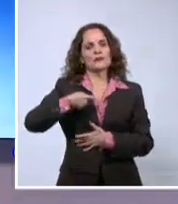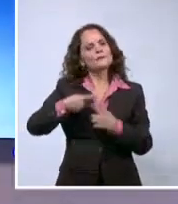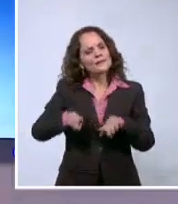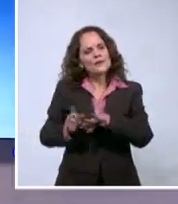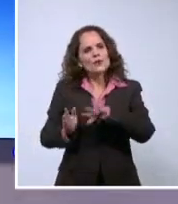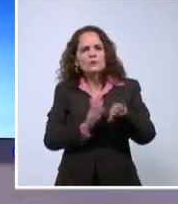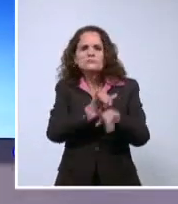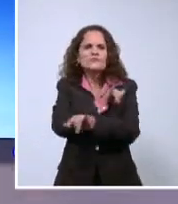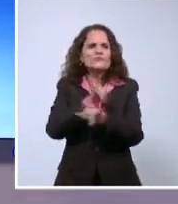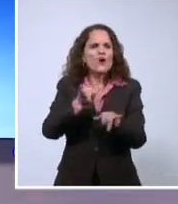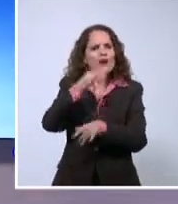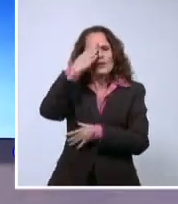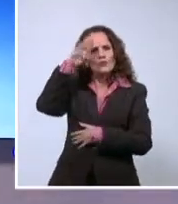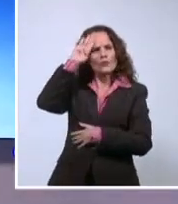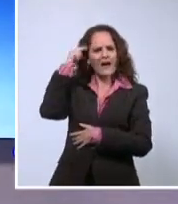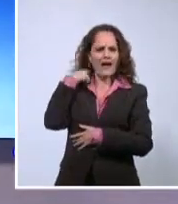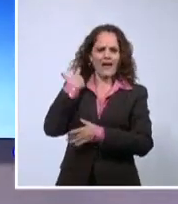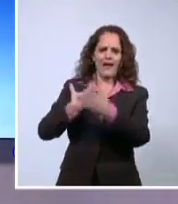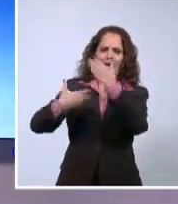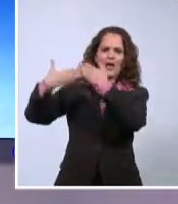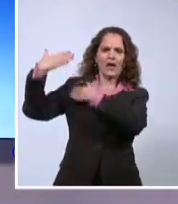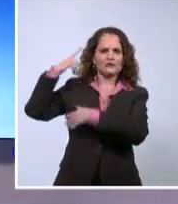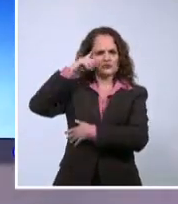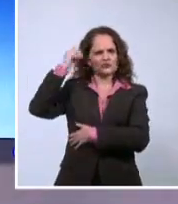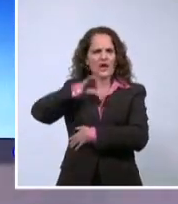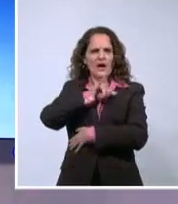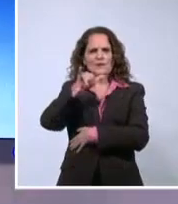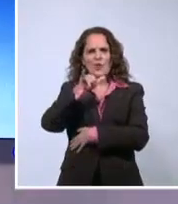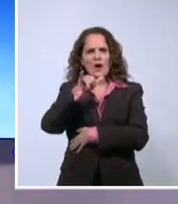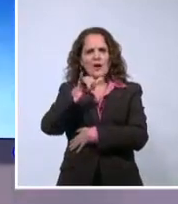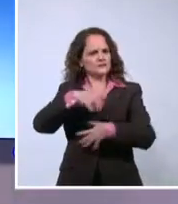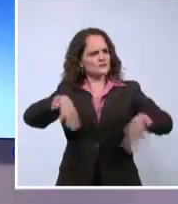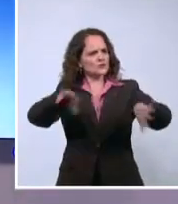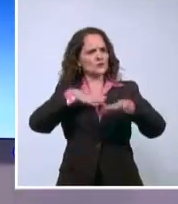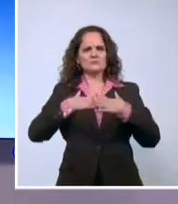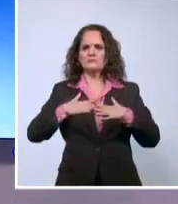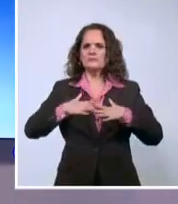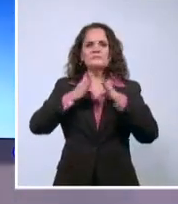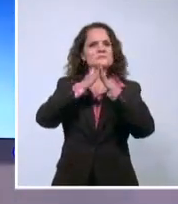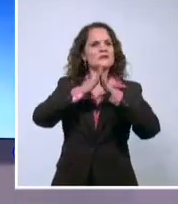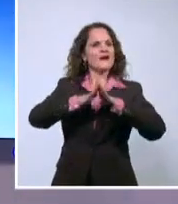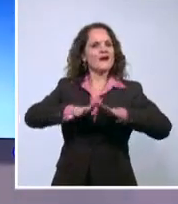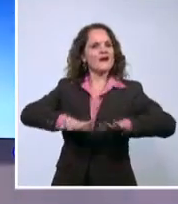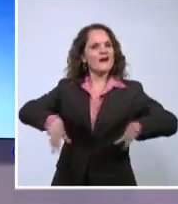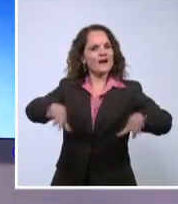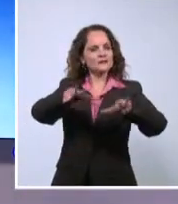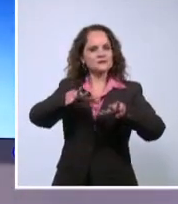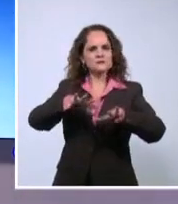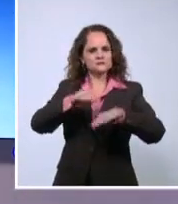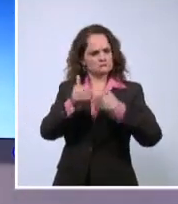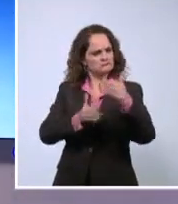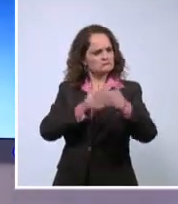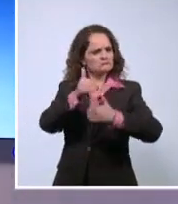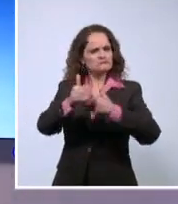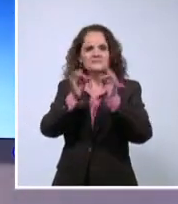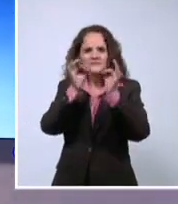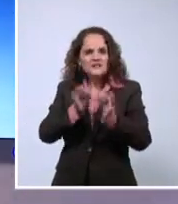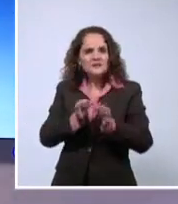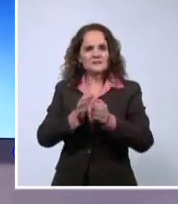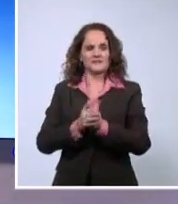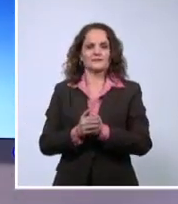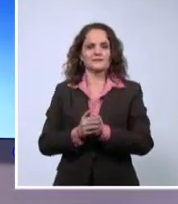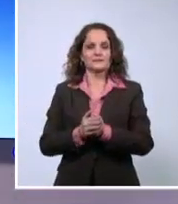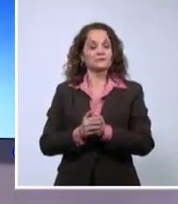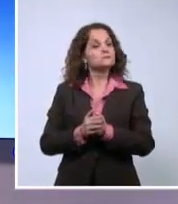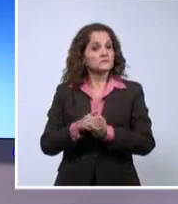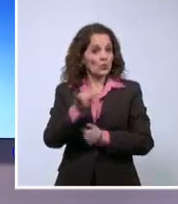que este país hace muchos años vive en un clima de paz y de seguridad como regla general. También es cierto que usted